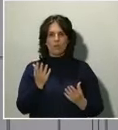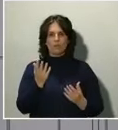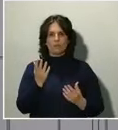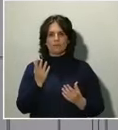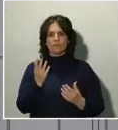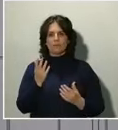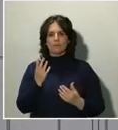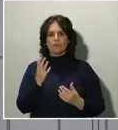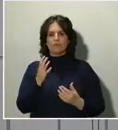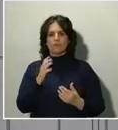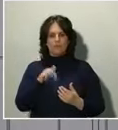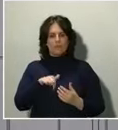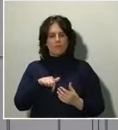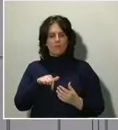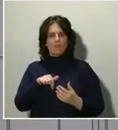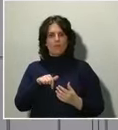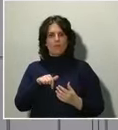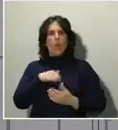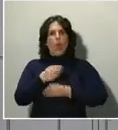de gobierno de coalición.